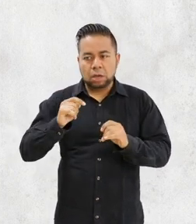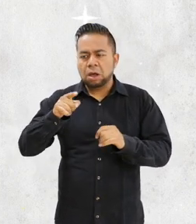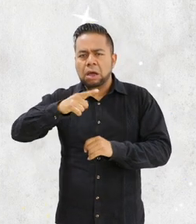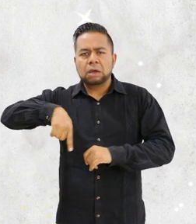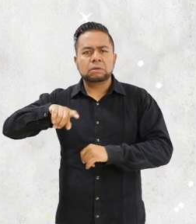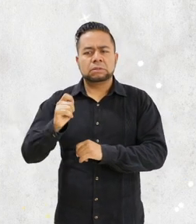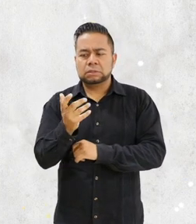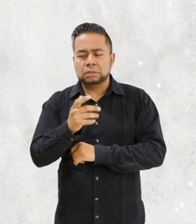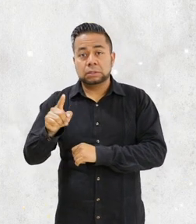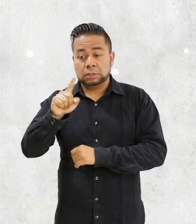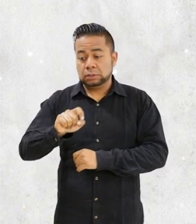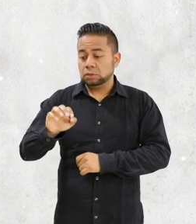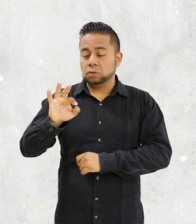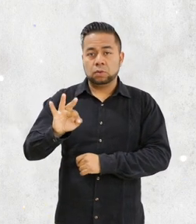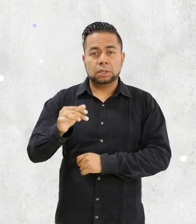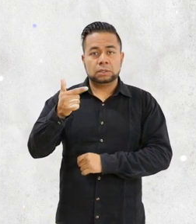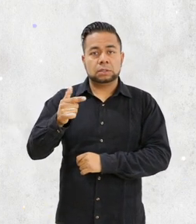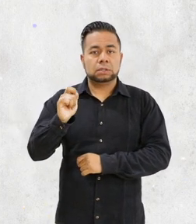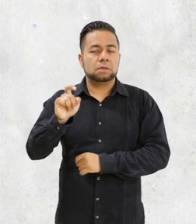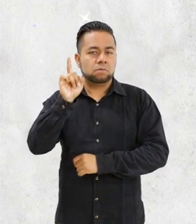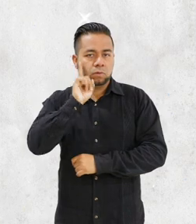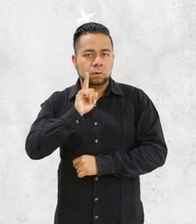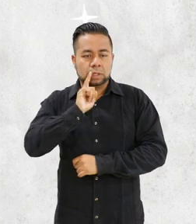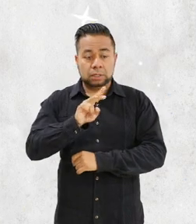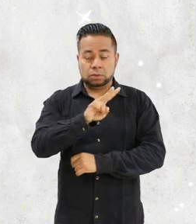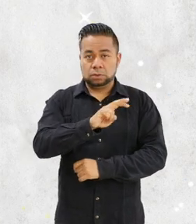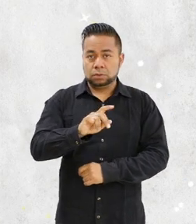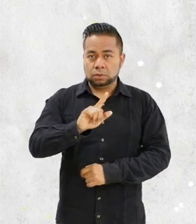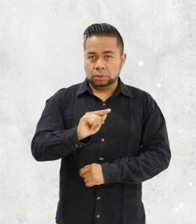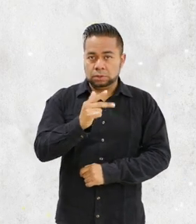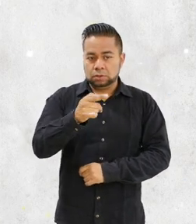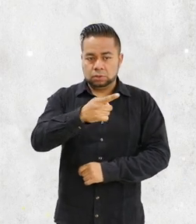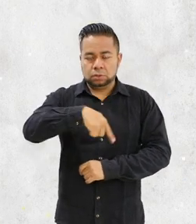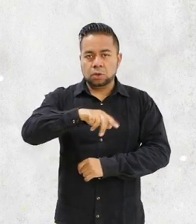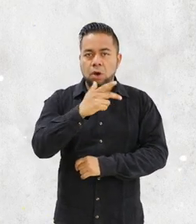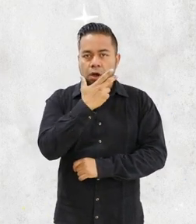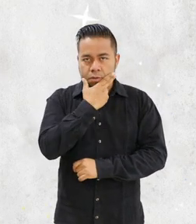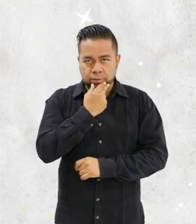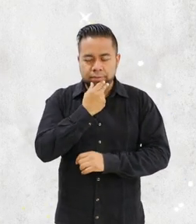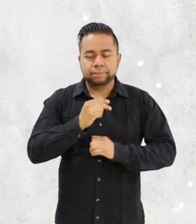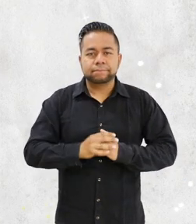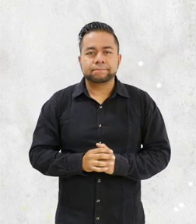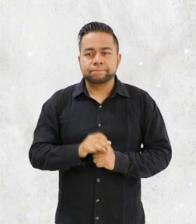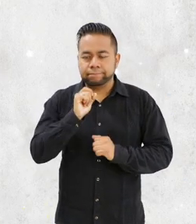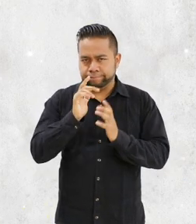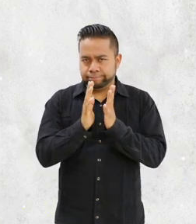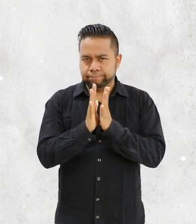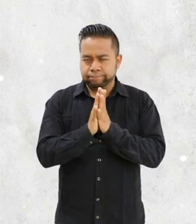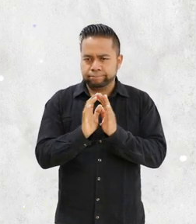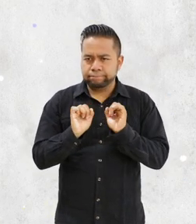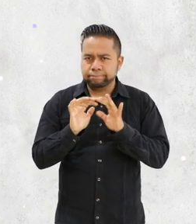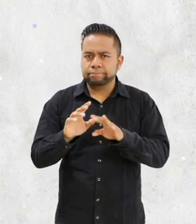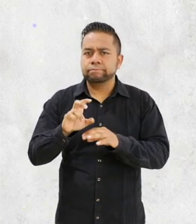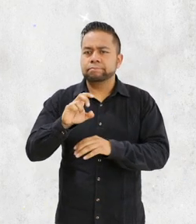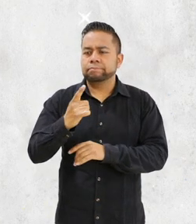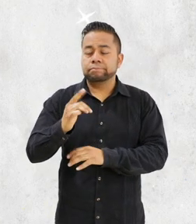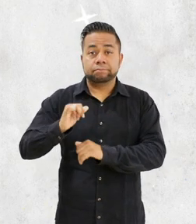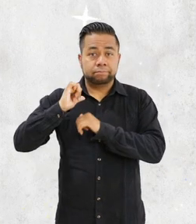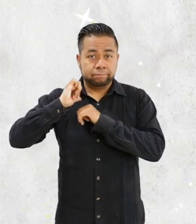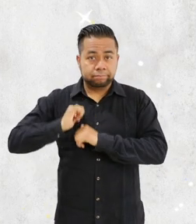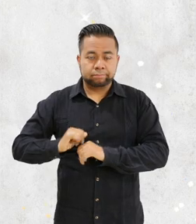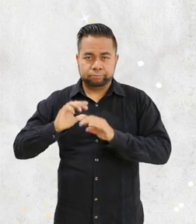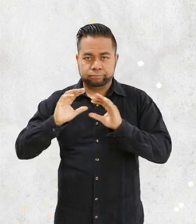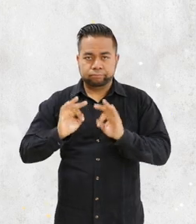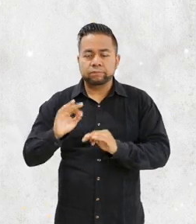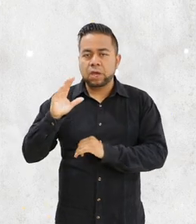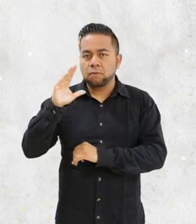cuales 147 fueron mujeres y 278 hombres. Participaron un total de 31 autoridades